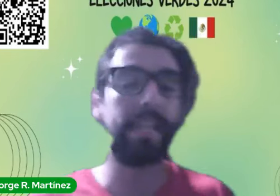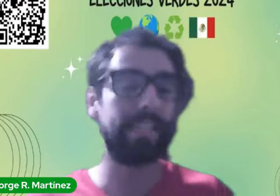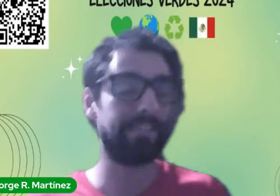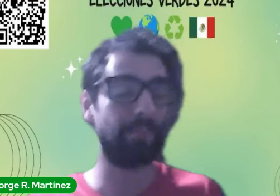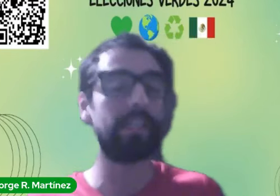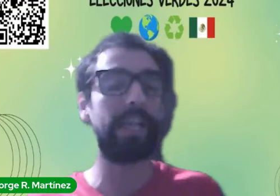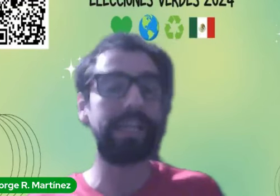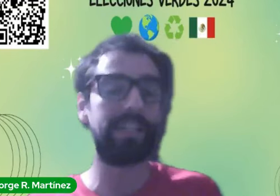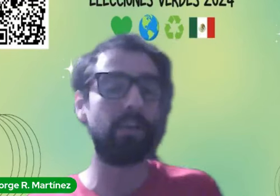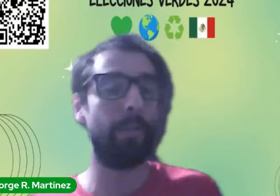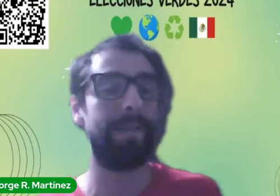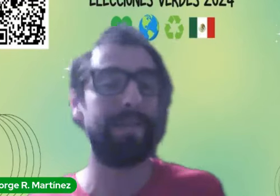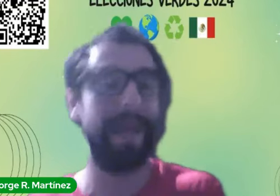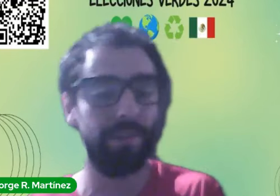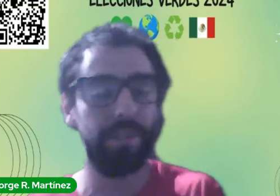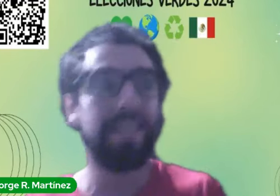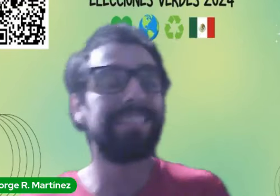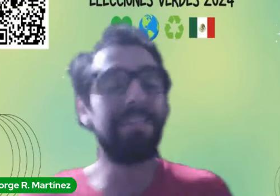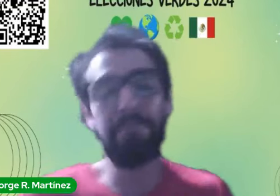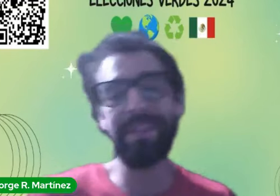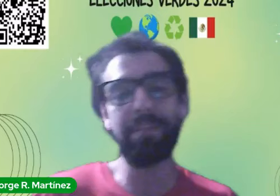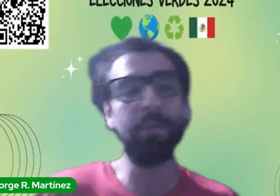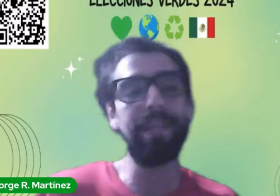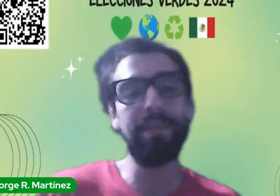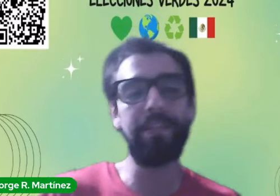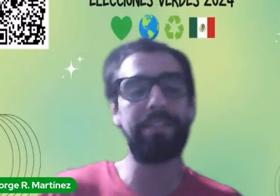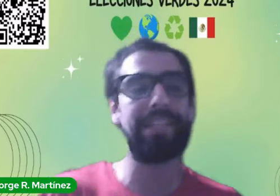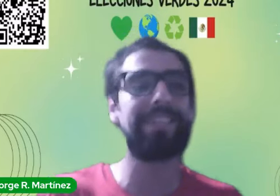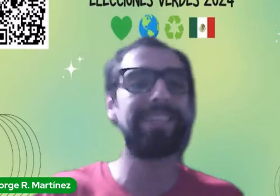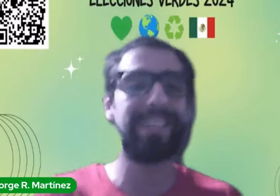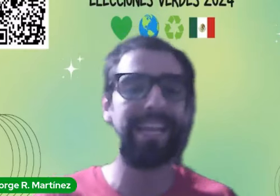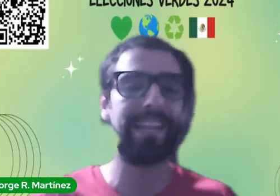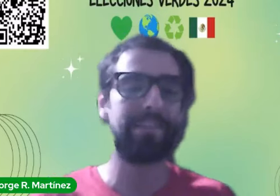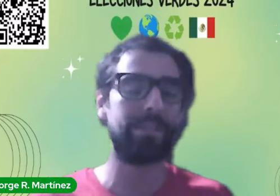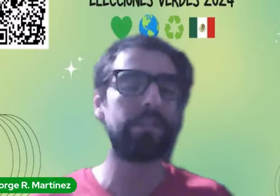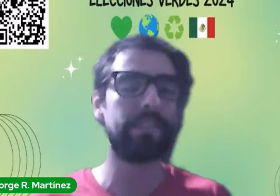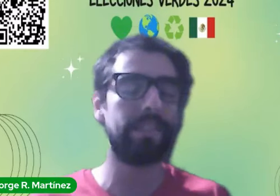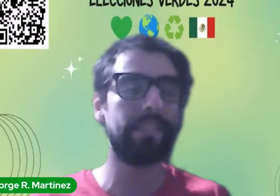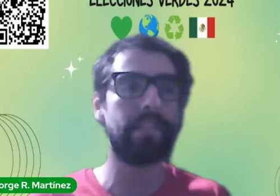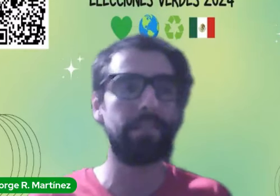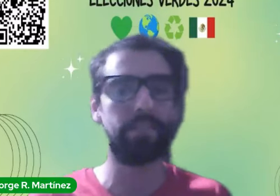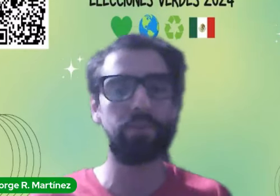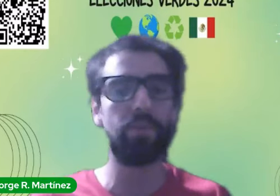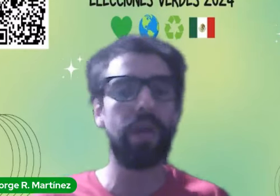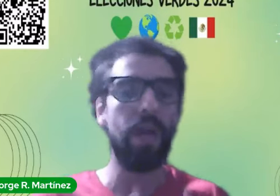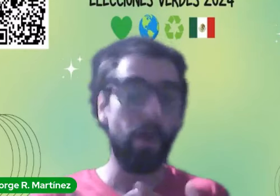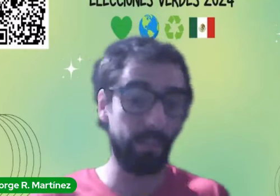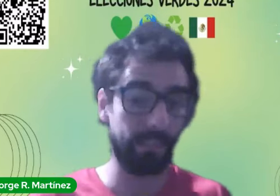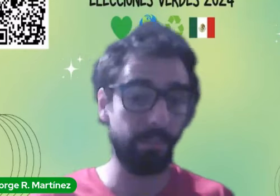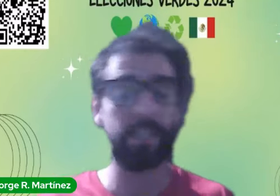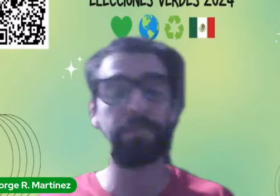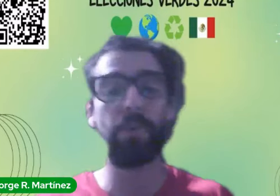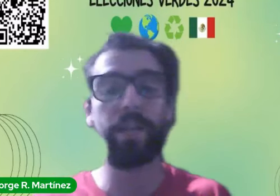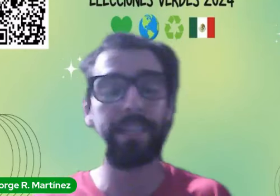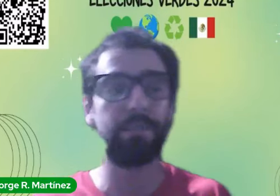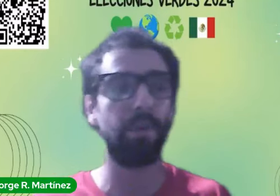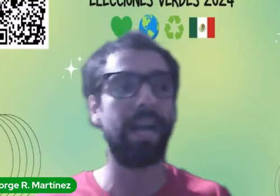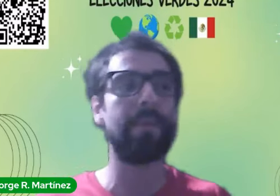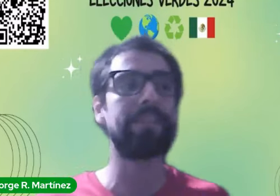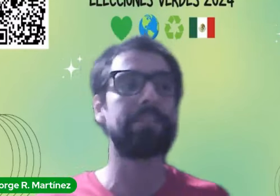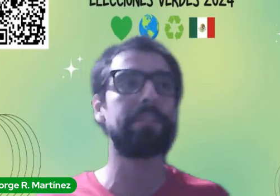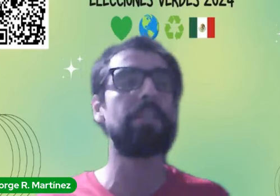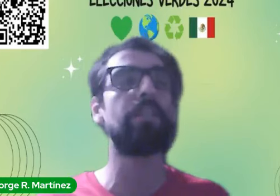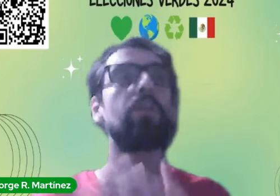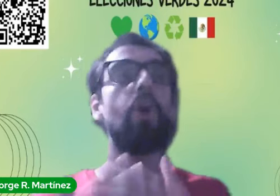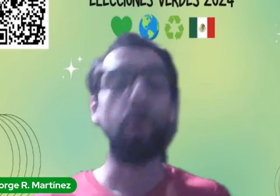el transporte eléctrico privado simplemente puede beneficiarse de las inversiones quizás en infraestructura o en ciertas políticas públicas programas